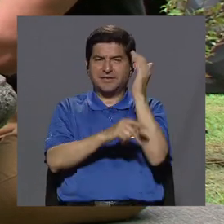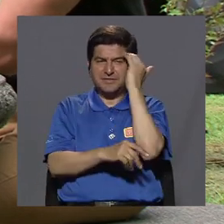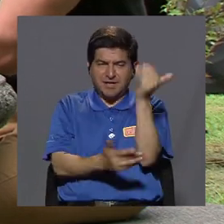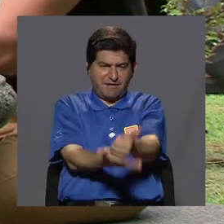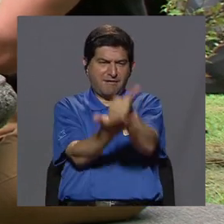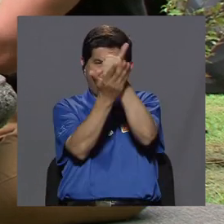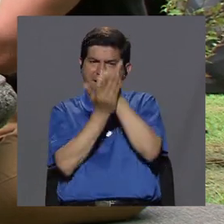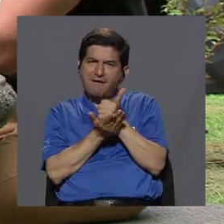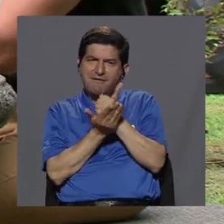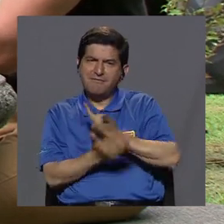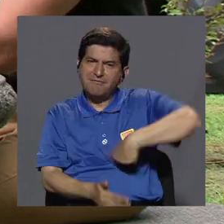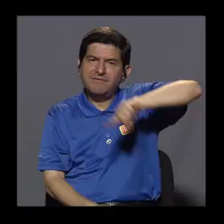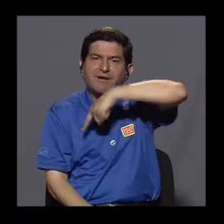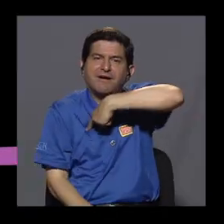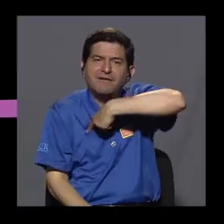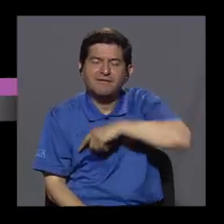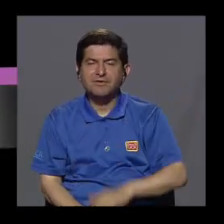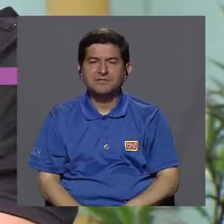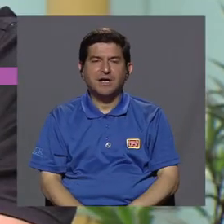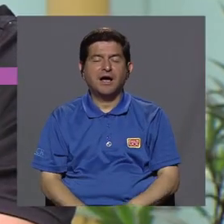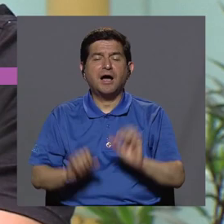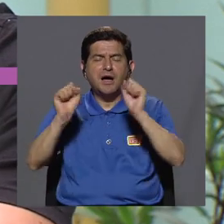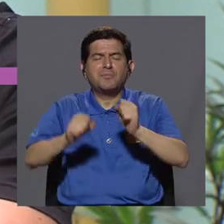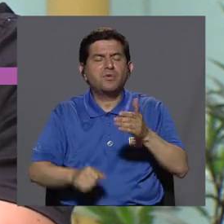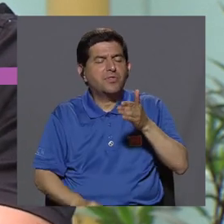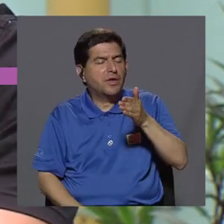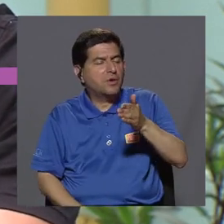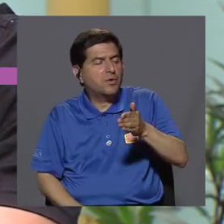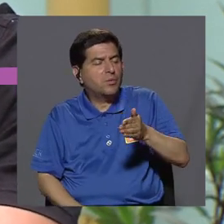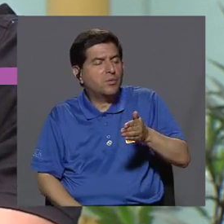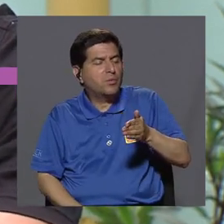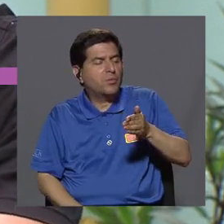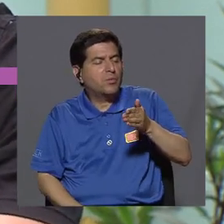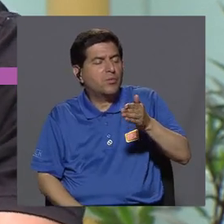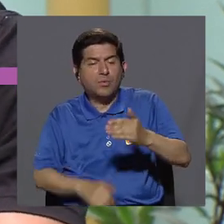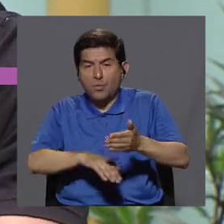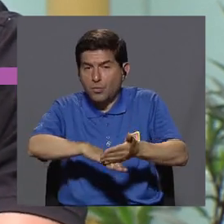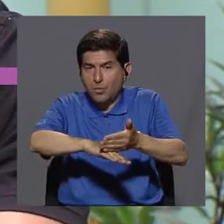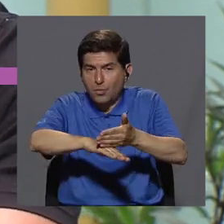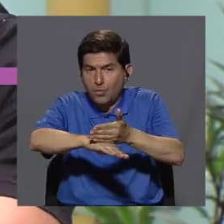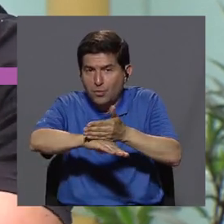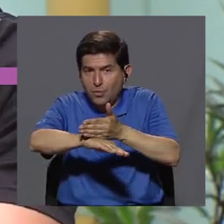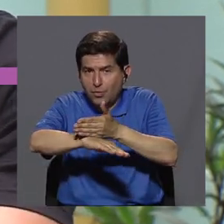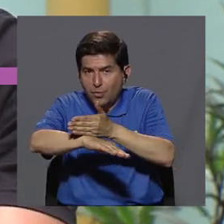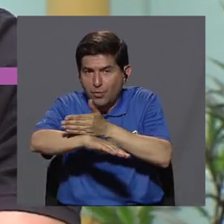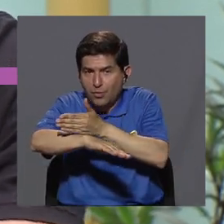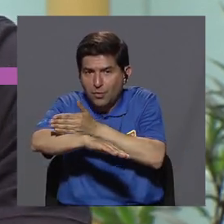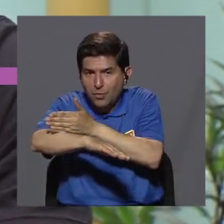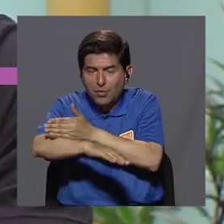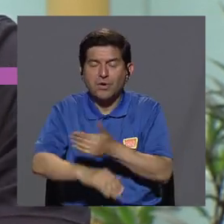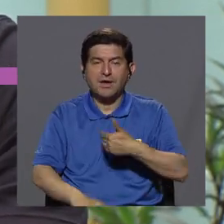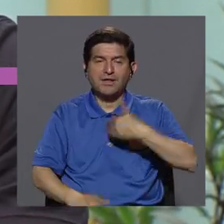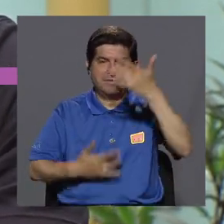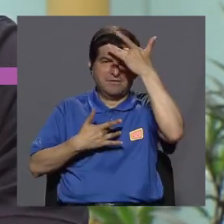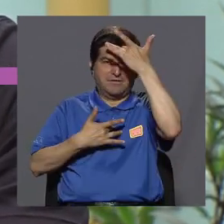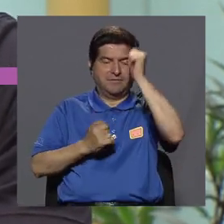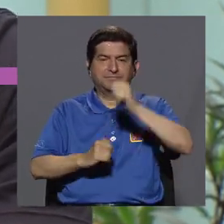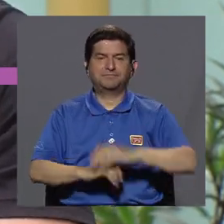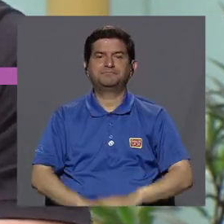reserva cognitiva a nosotros nos ayuda a alentizar, alentizar, verdad, el progreso de la,